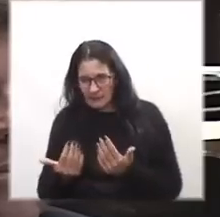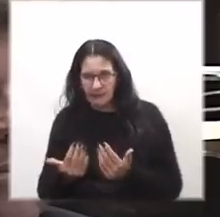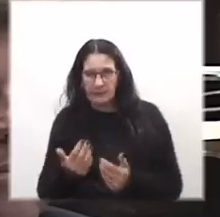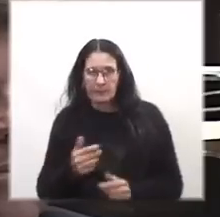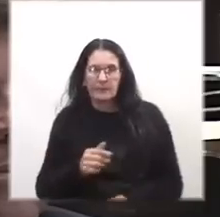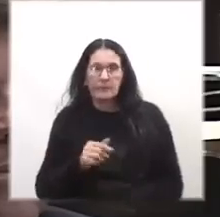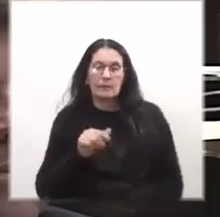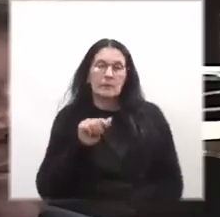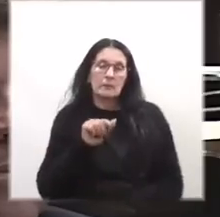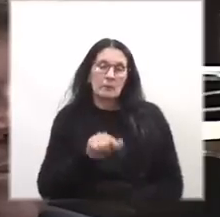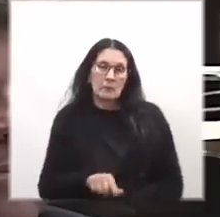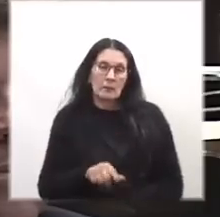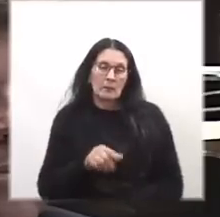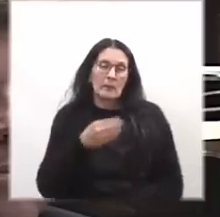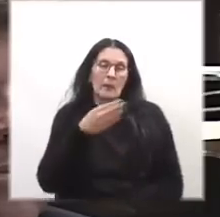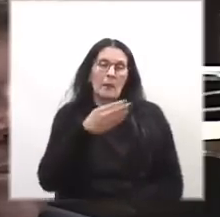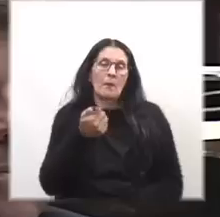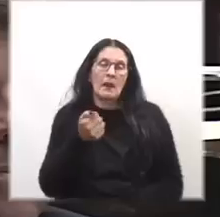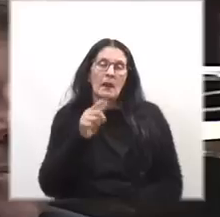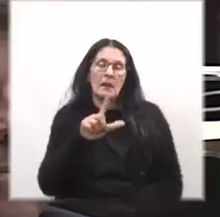En el caso Balcedo,